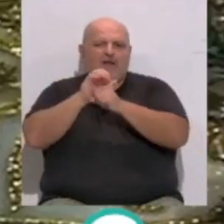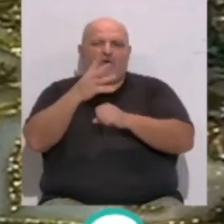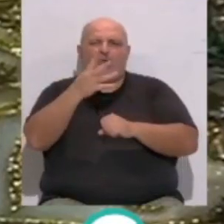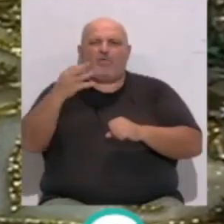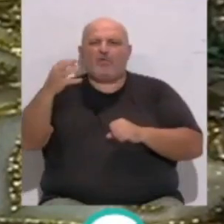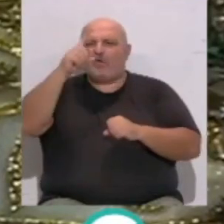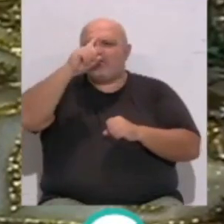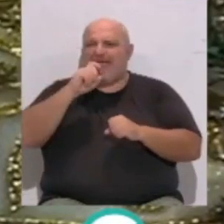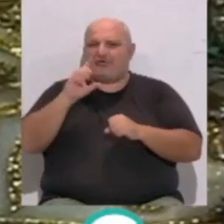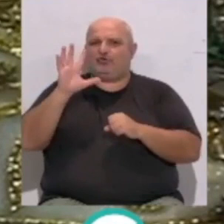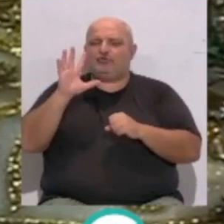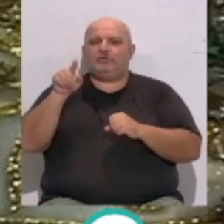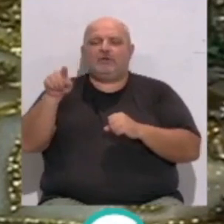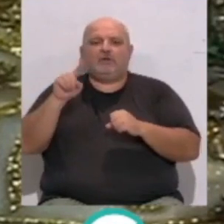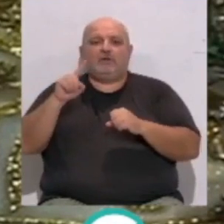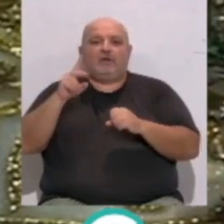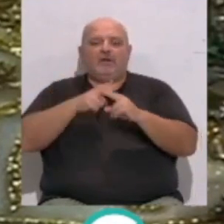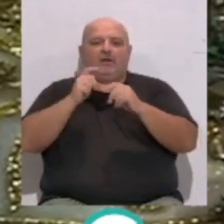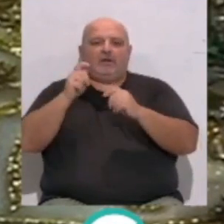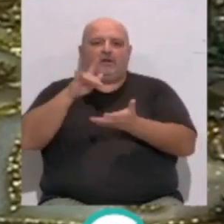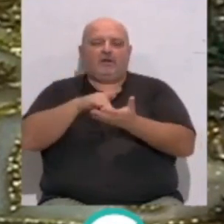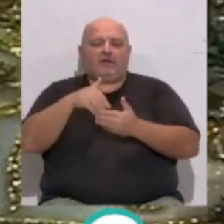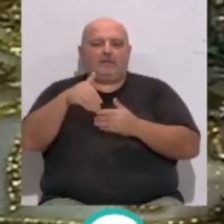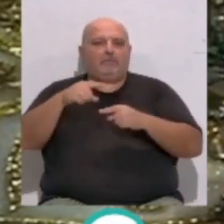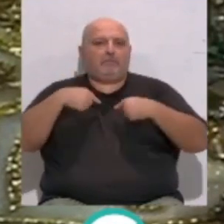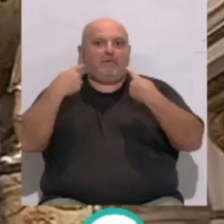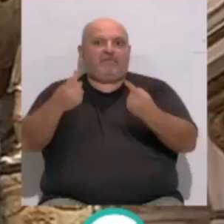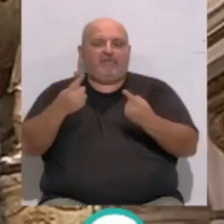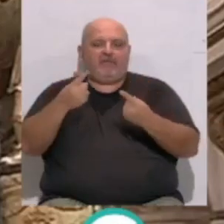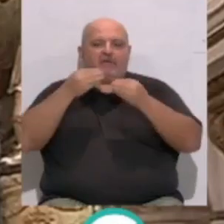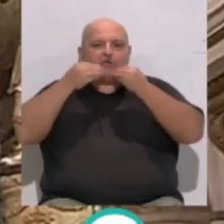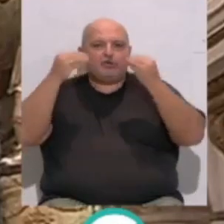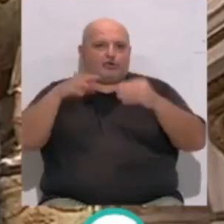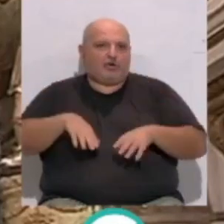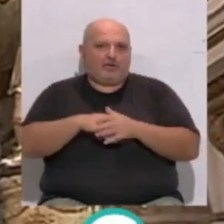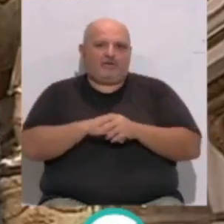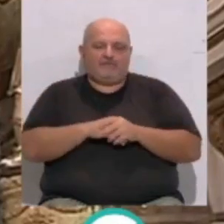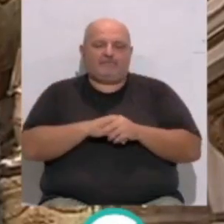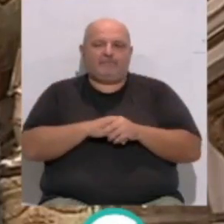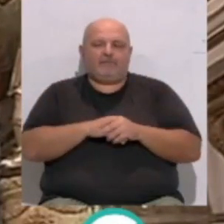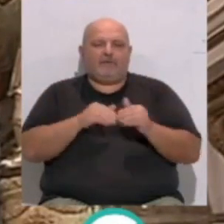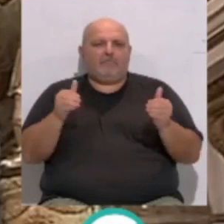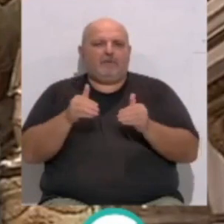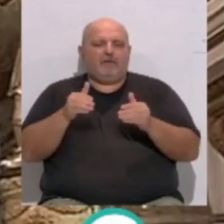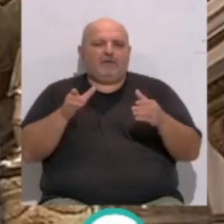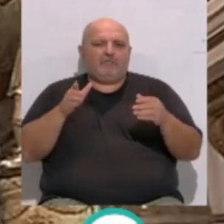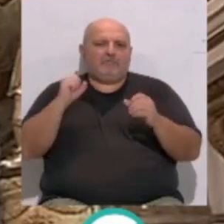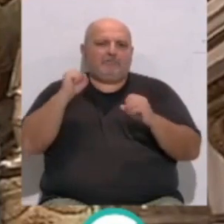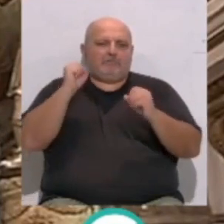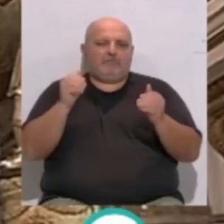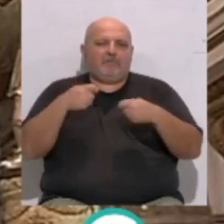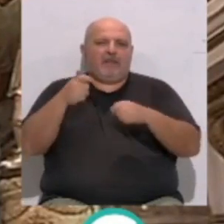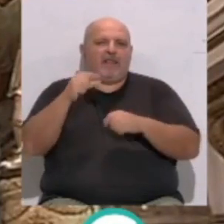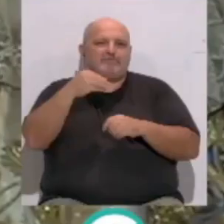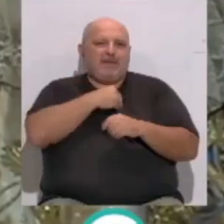años, culminará el tridón sonor saliendo a la calle por primera vez en su historia. En un pequeño paso cedido por la cofría de